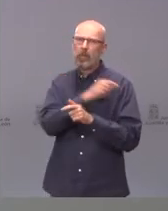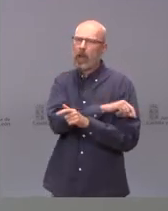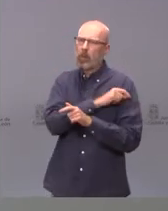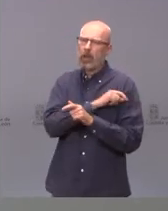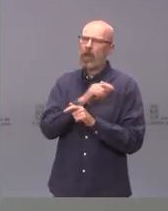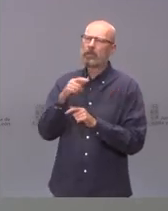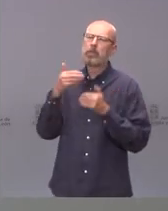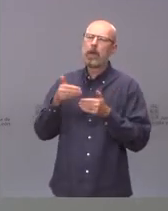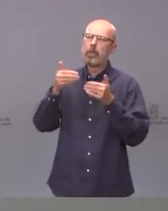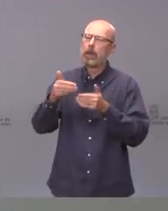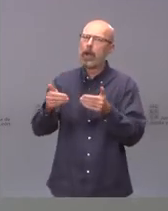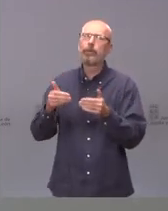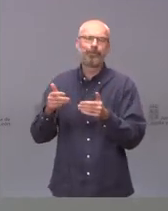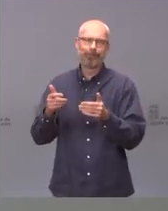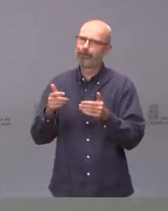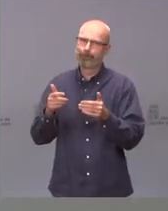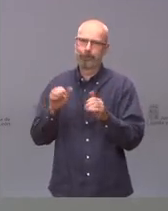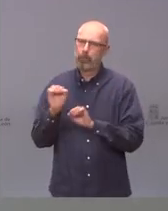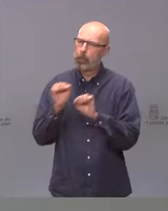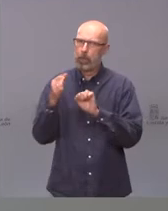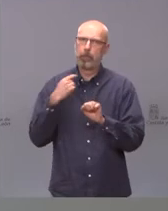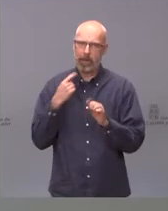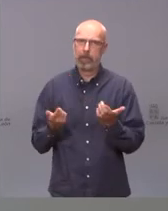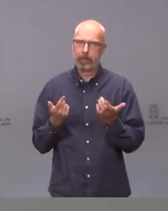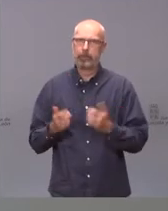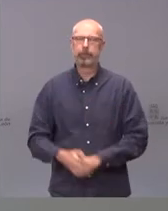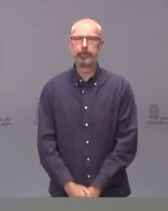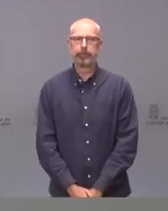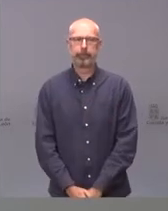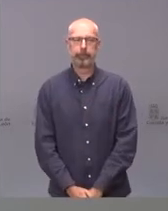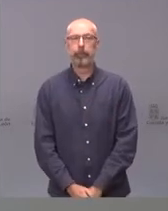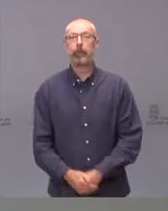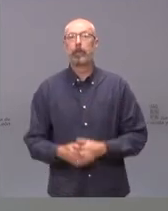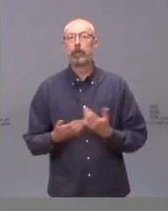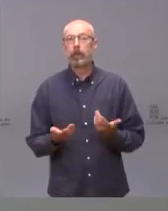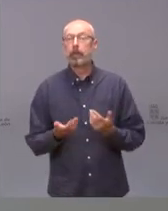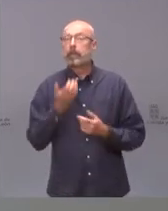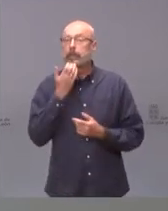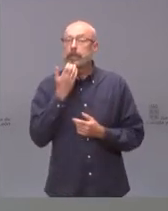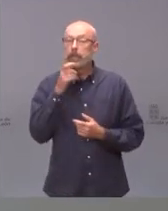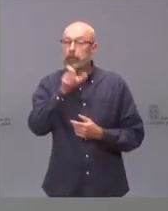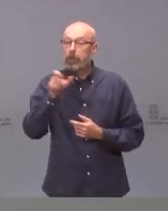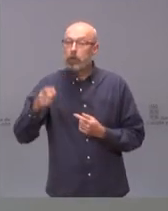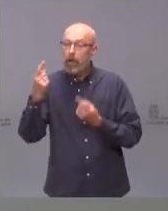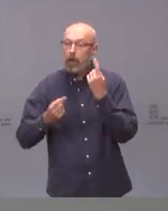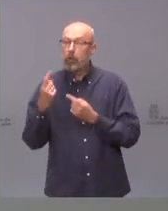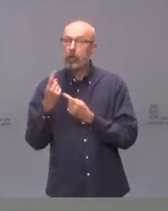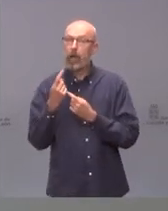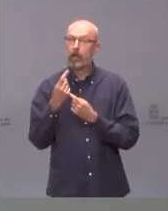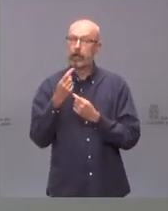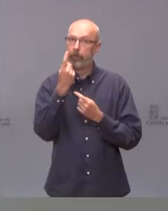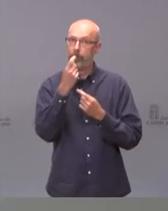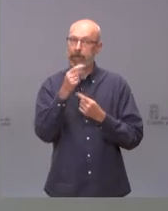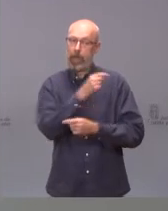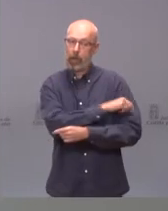protección que significa para el COVID la vacunación. Para aquellas personas que estén pendientes de la segunda dosis de AstraZeneca,